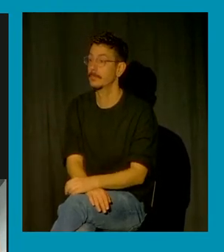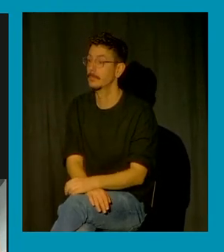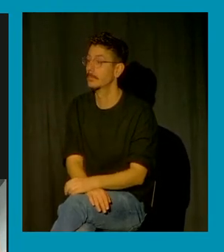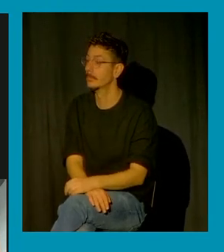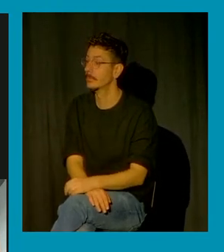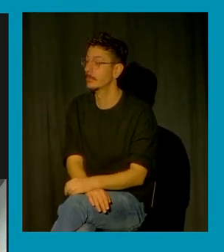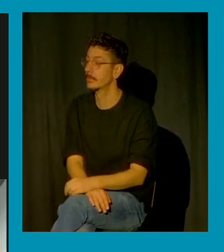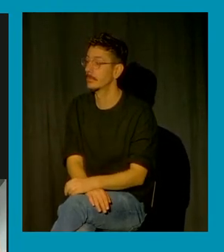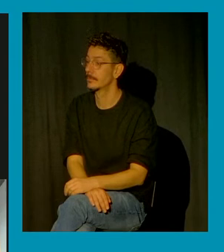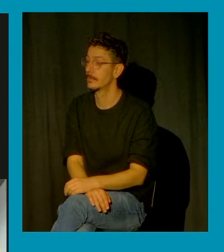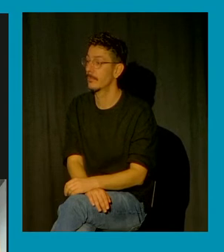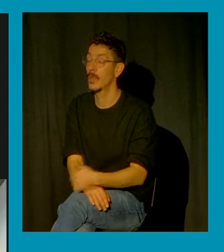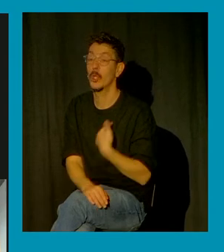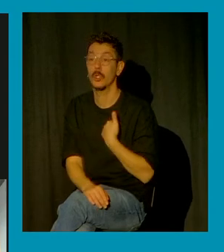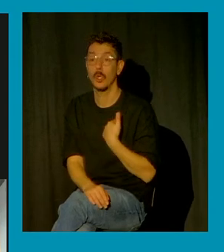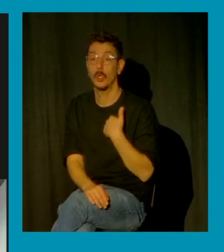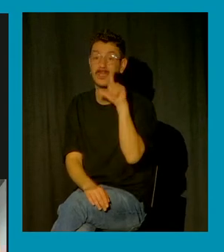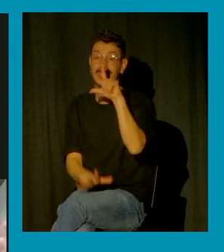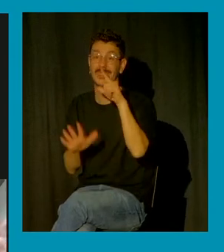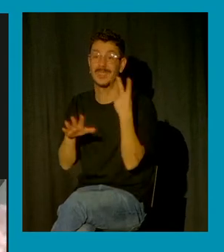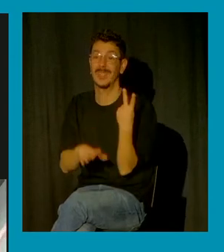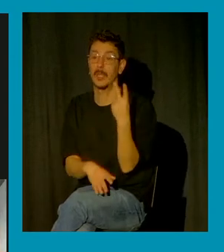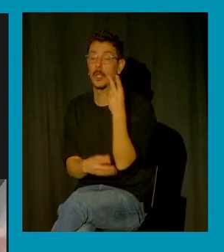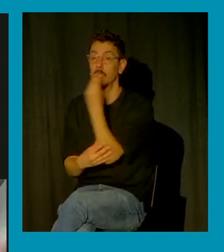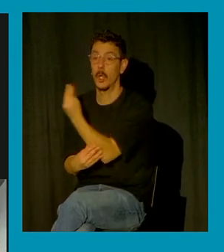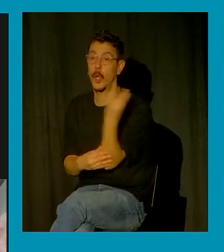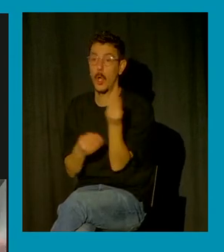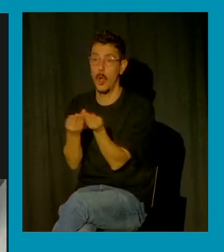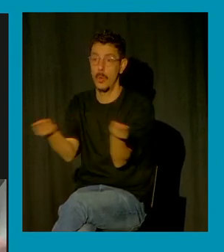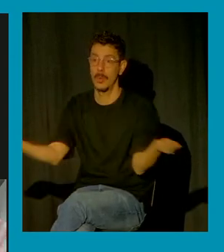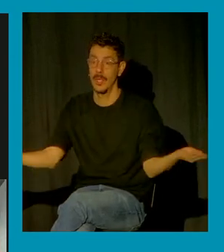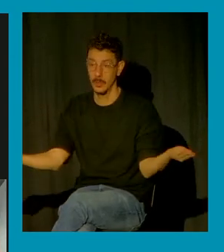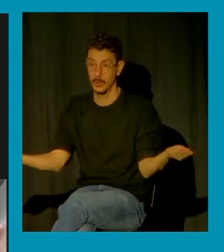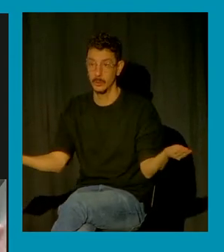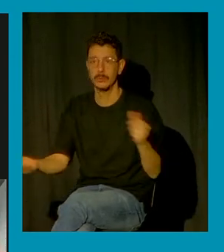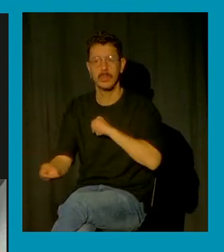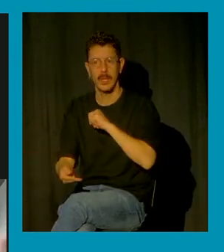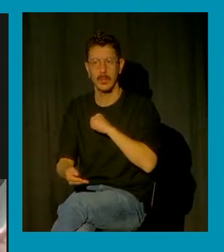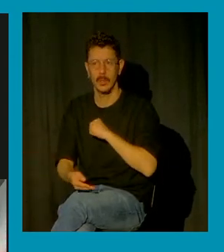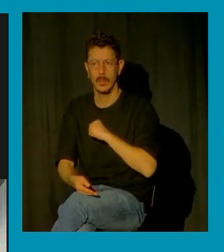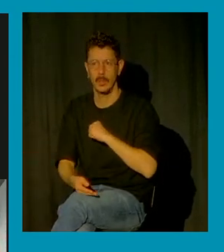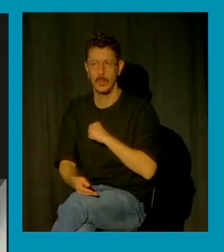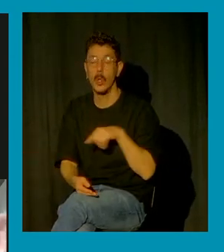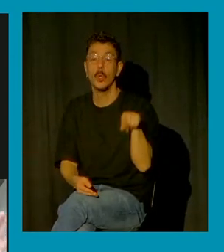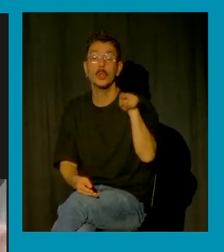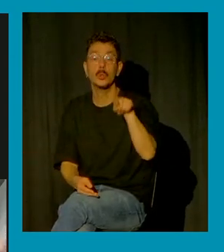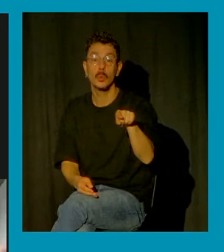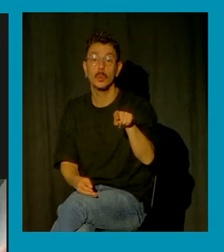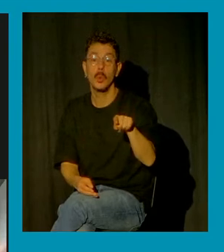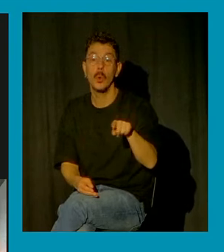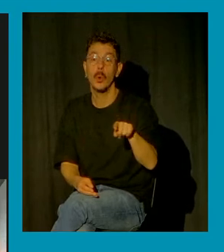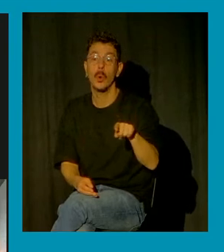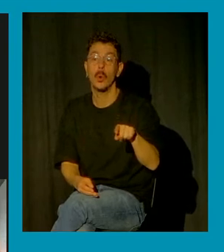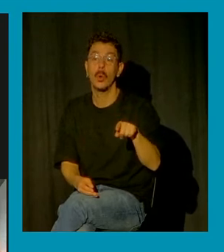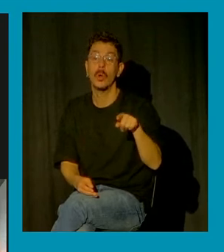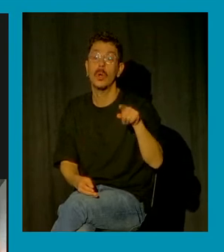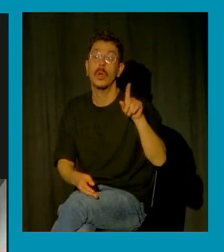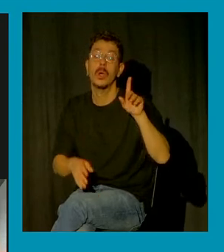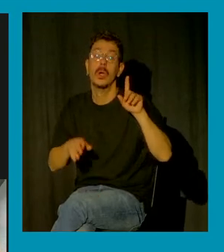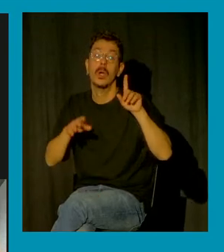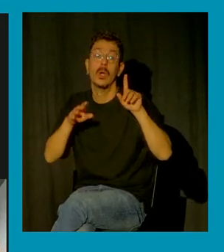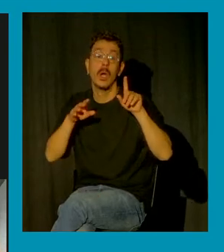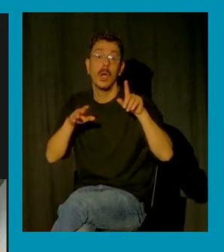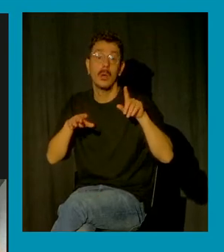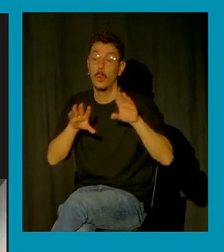tengo estos 72 objetos en la mesa puedes hacer lo que quieras conmigo durante las próximas seis horas yo me hago responsable de todo